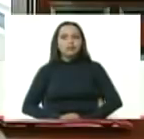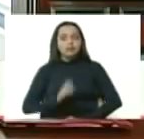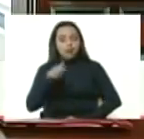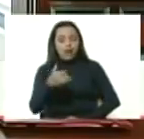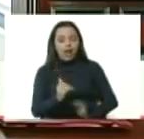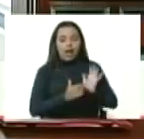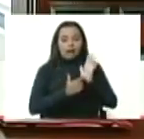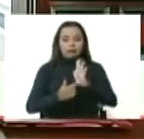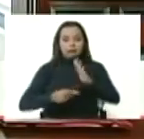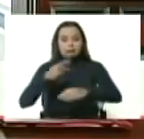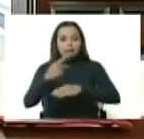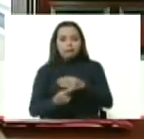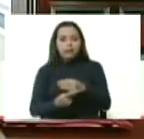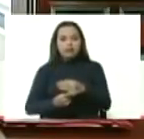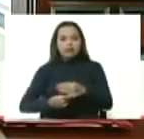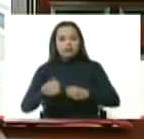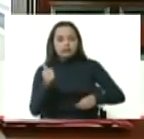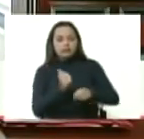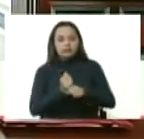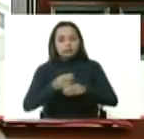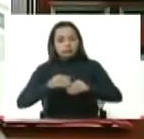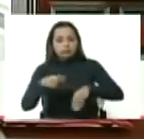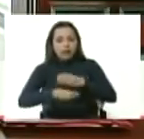de producción de proteína